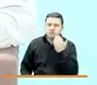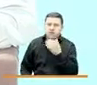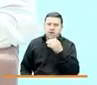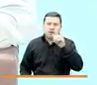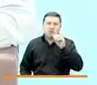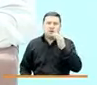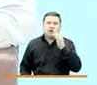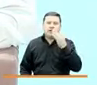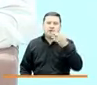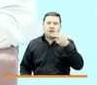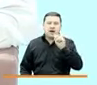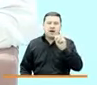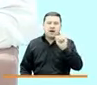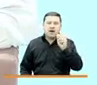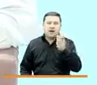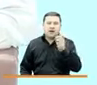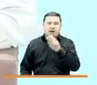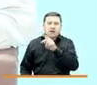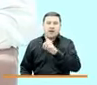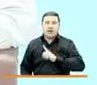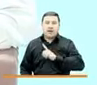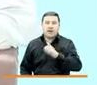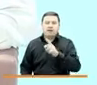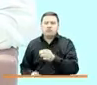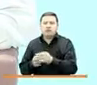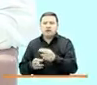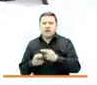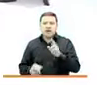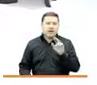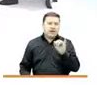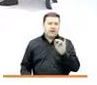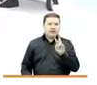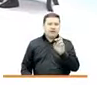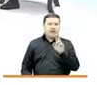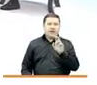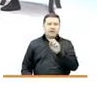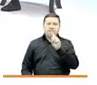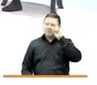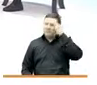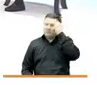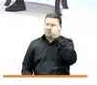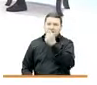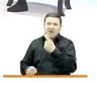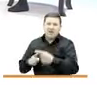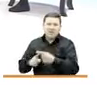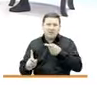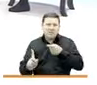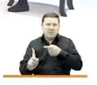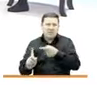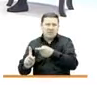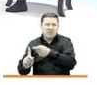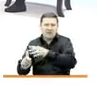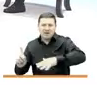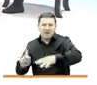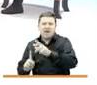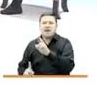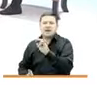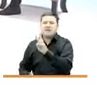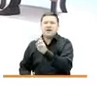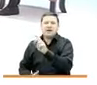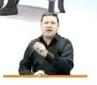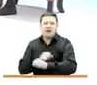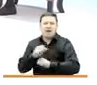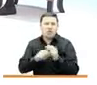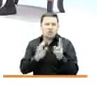Aguirre, que es una lideresa de Rivera. Recordemos que allí fueron asesinados en el año 2006